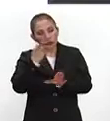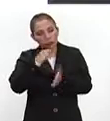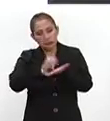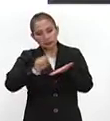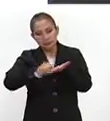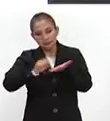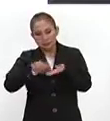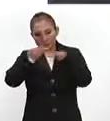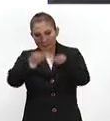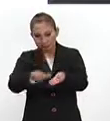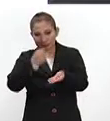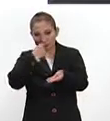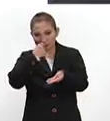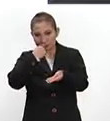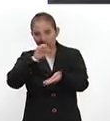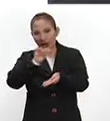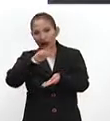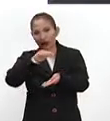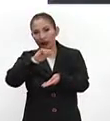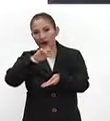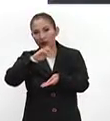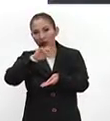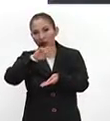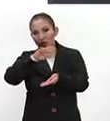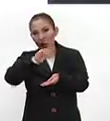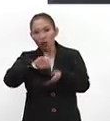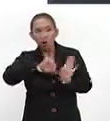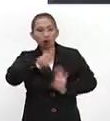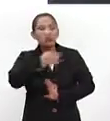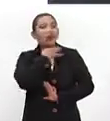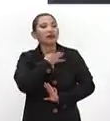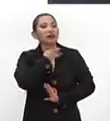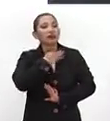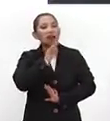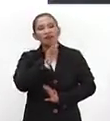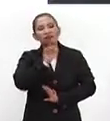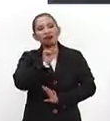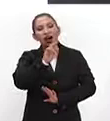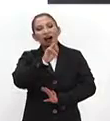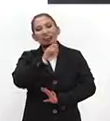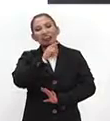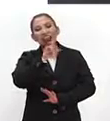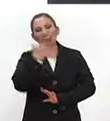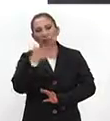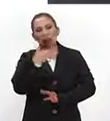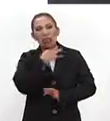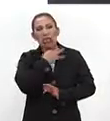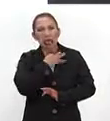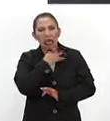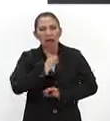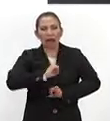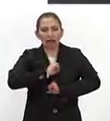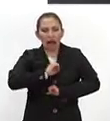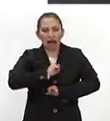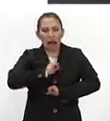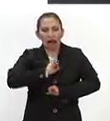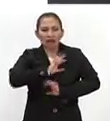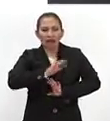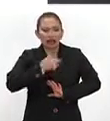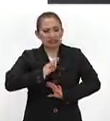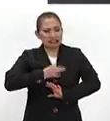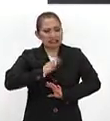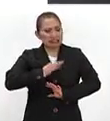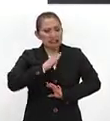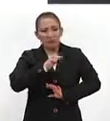prescripción probablemente de un antibiótico. Otra frecuente es la faringitis. A mucha gente le duele la garganta, tiene tos y cree que ya es una